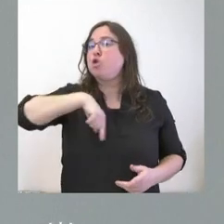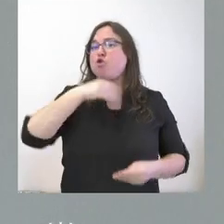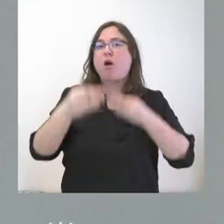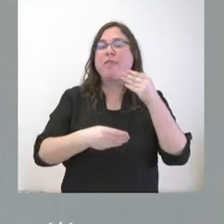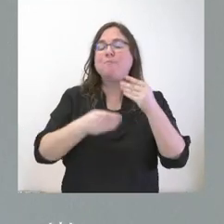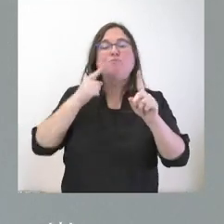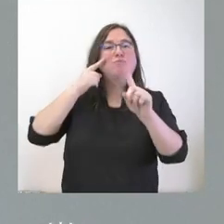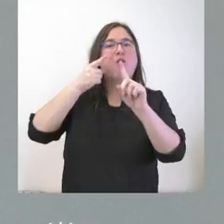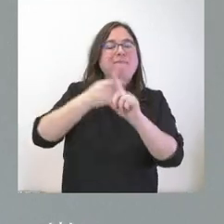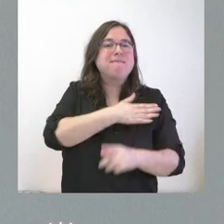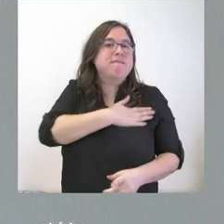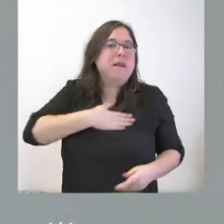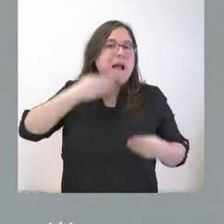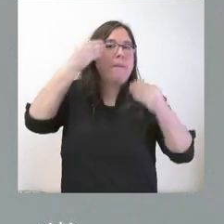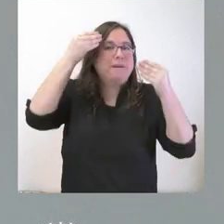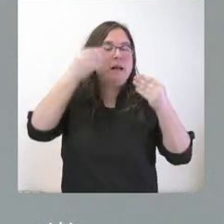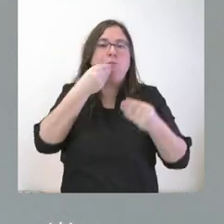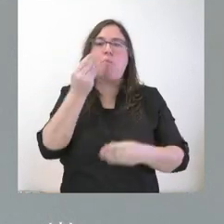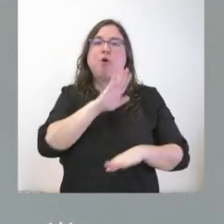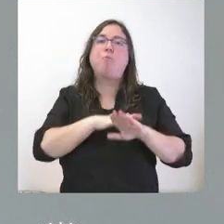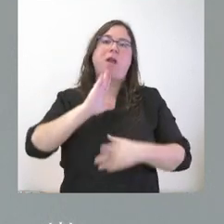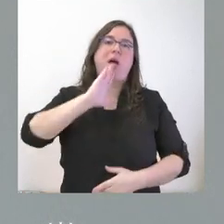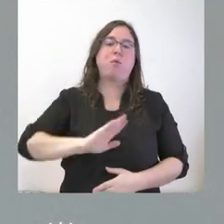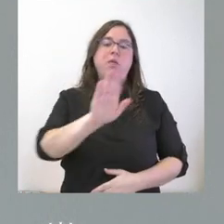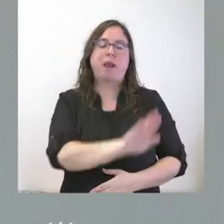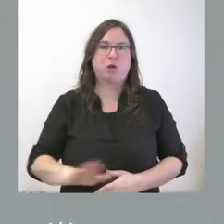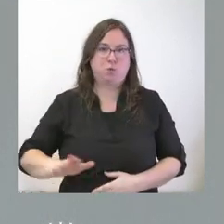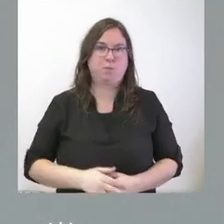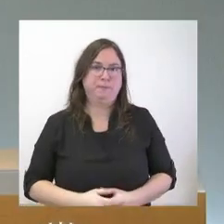idea de lo que creíamos en aquel momento que era más adecuado para el menor.